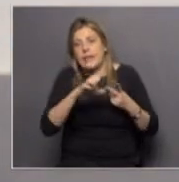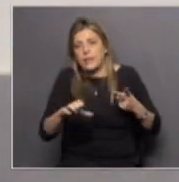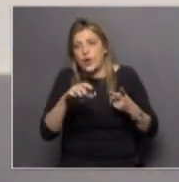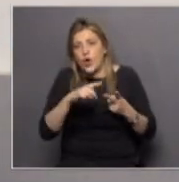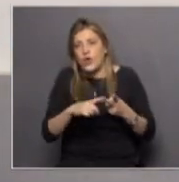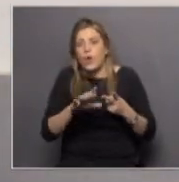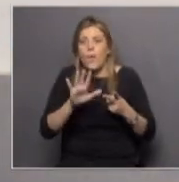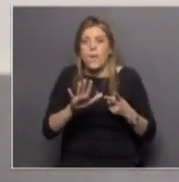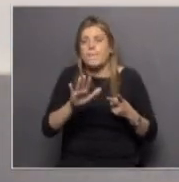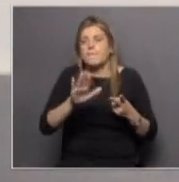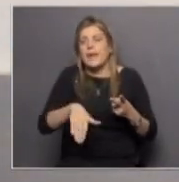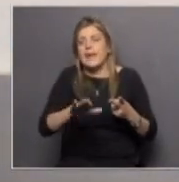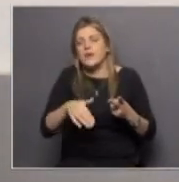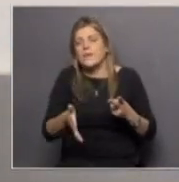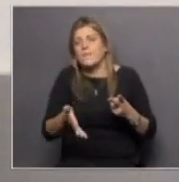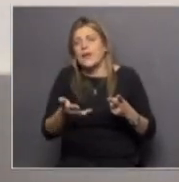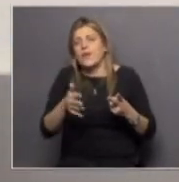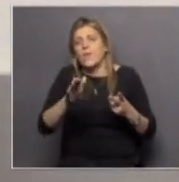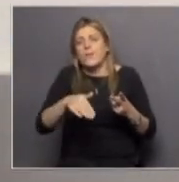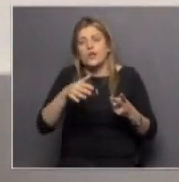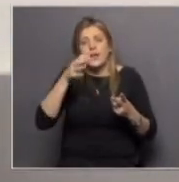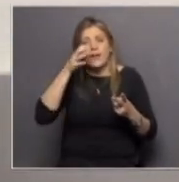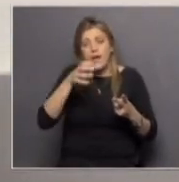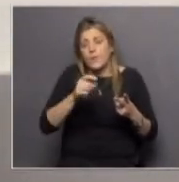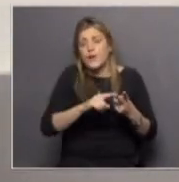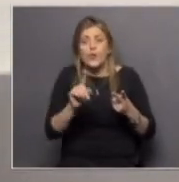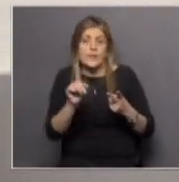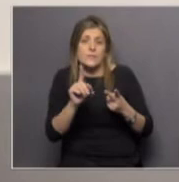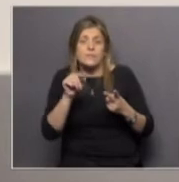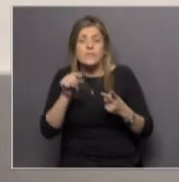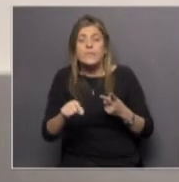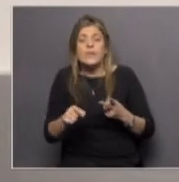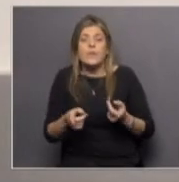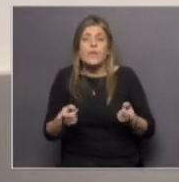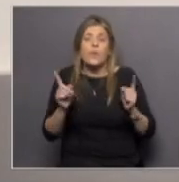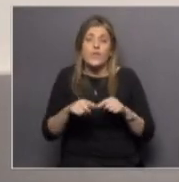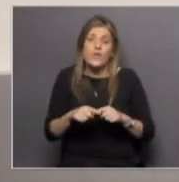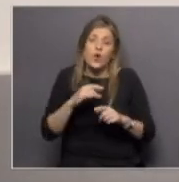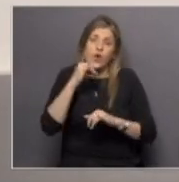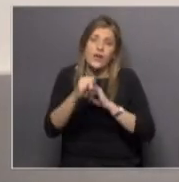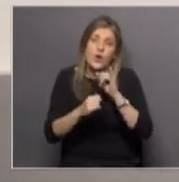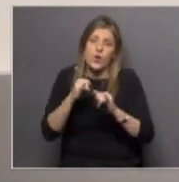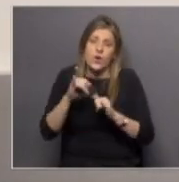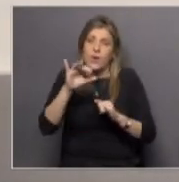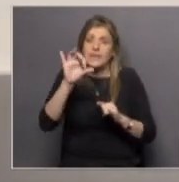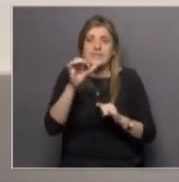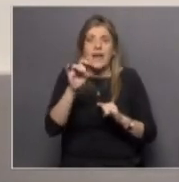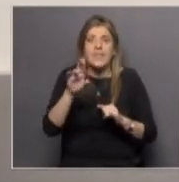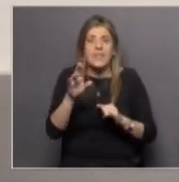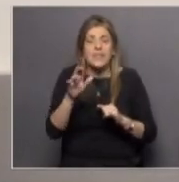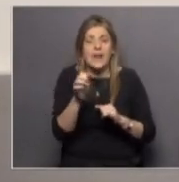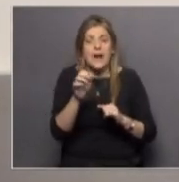representa un menor riesgo que en realidad no lo es de hecho retomando un poco lo que contaba Sandra Peña de que